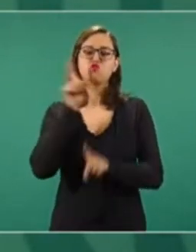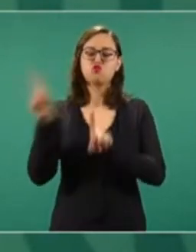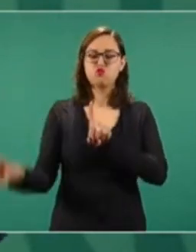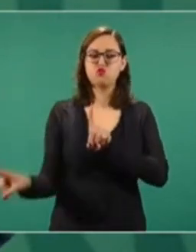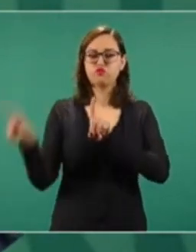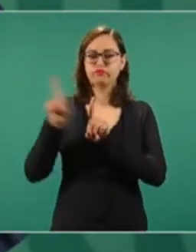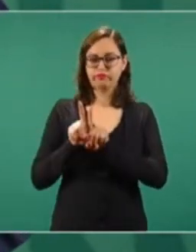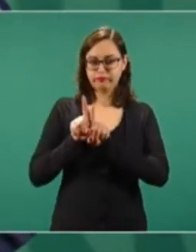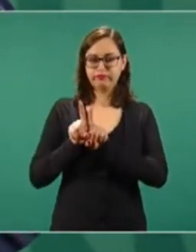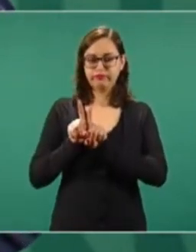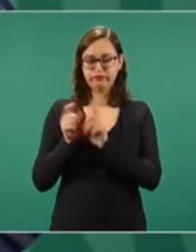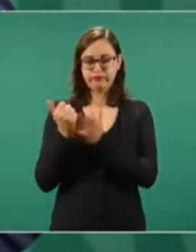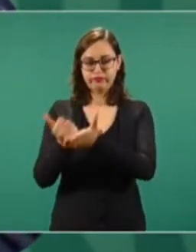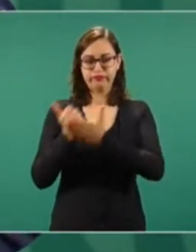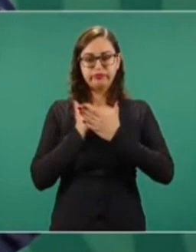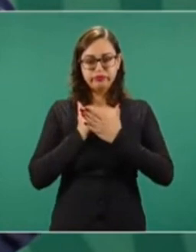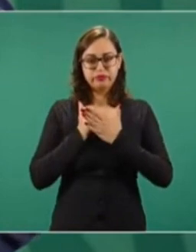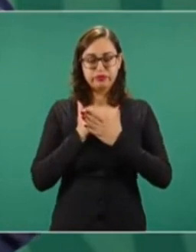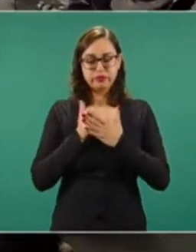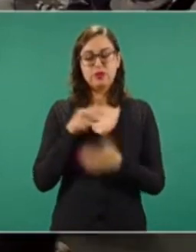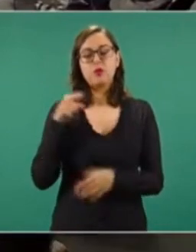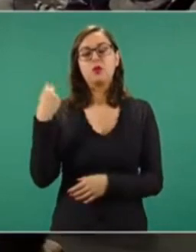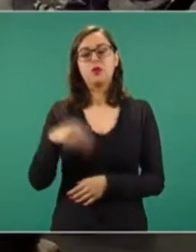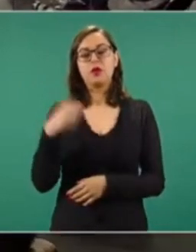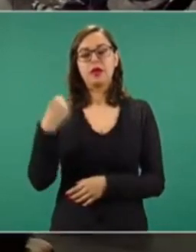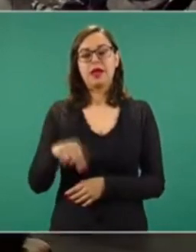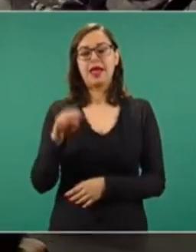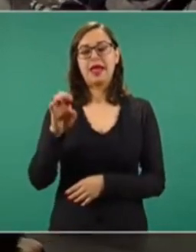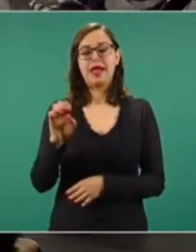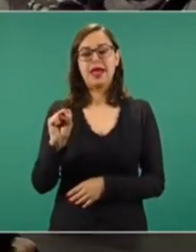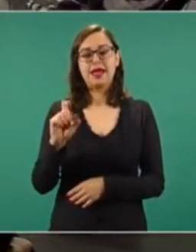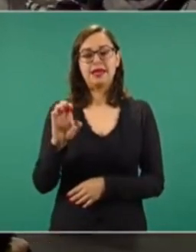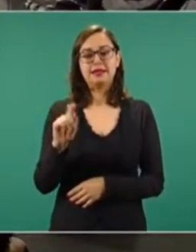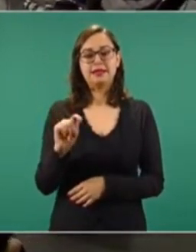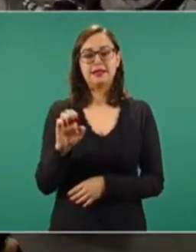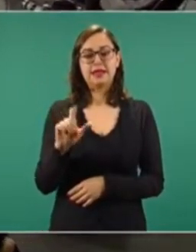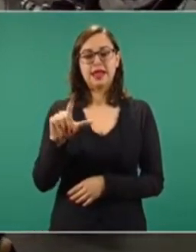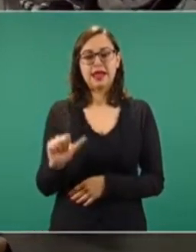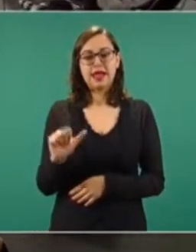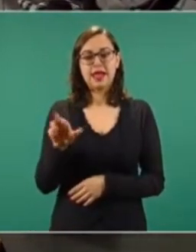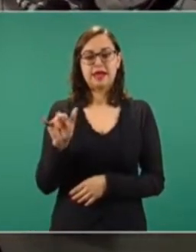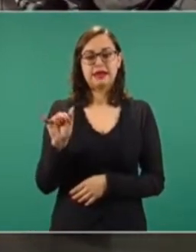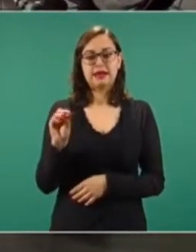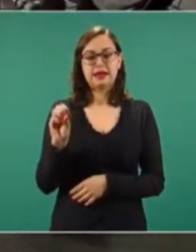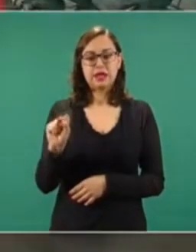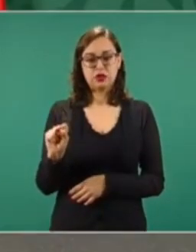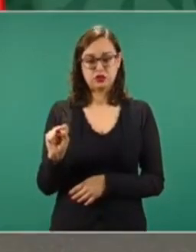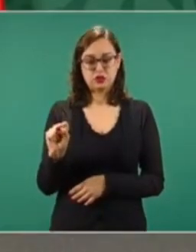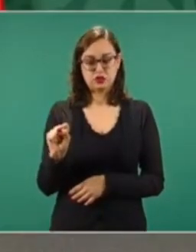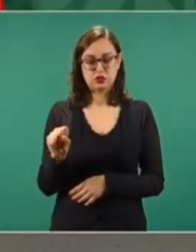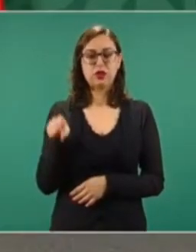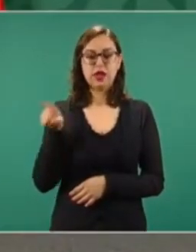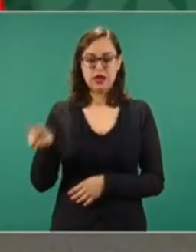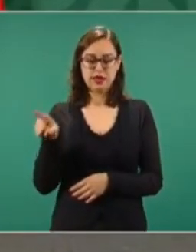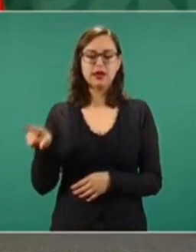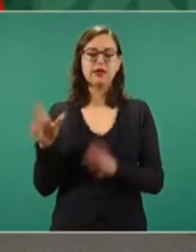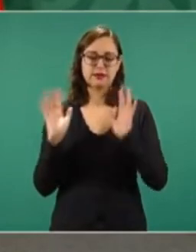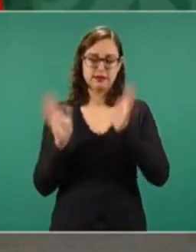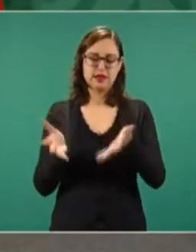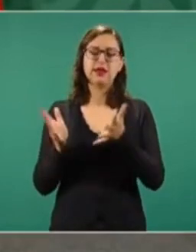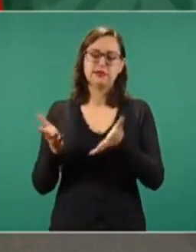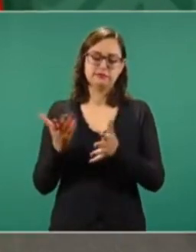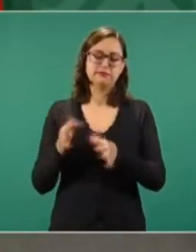Estela Ríos, ya fue conmigo consejera jurídica